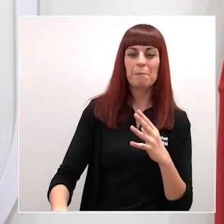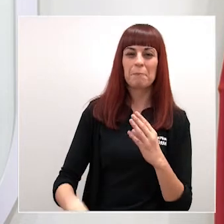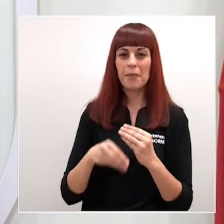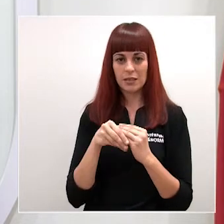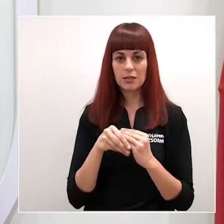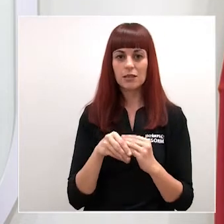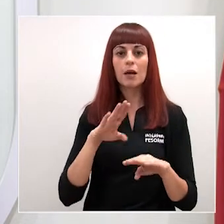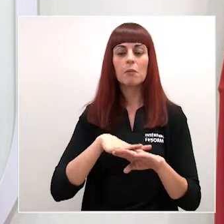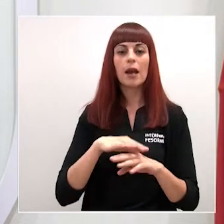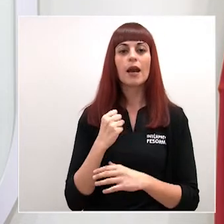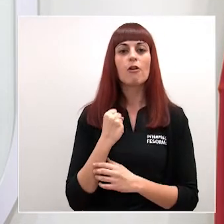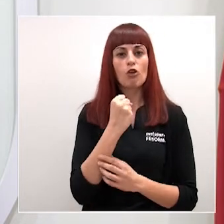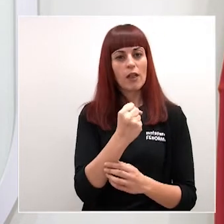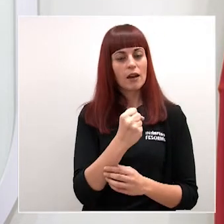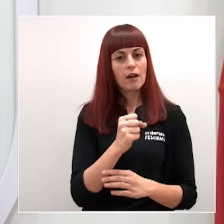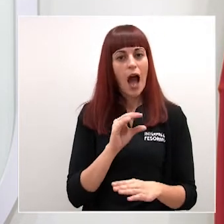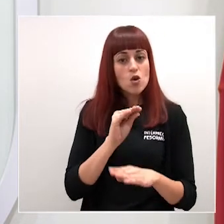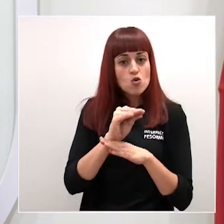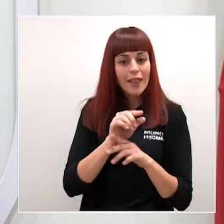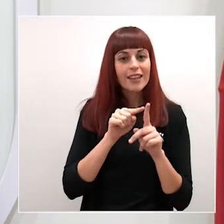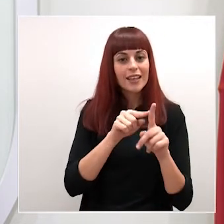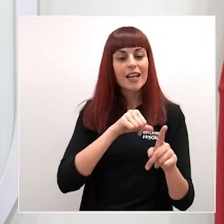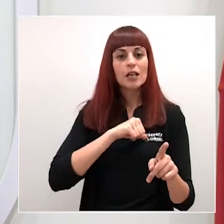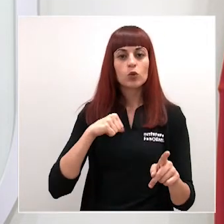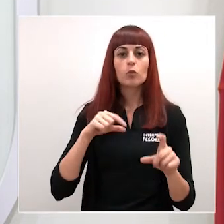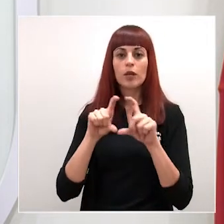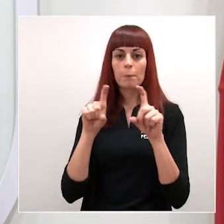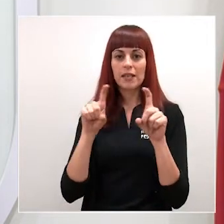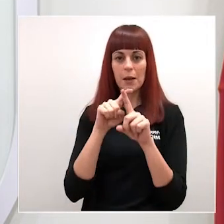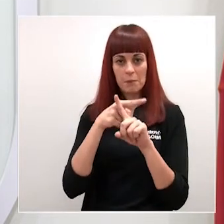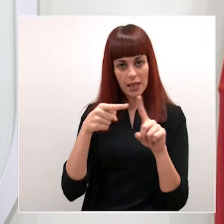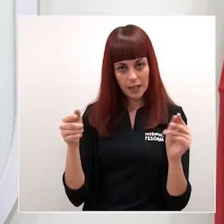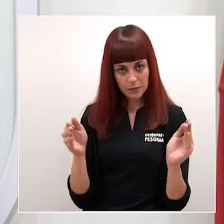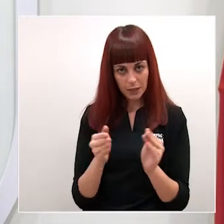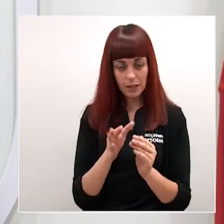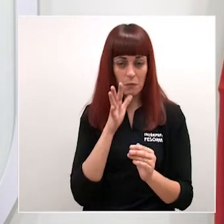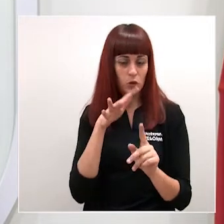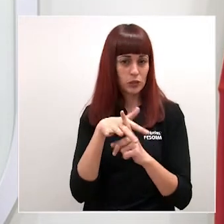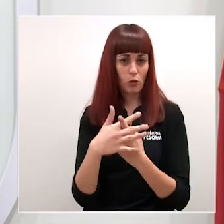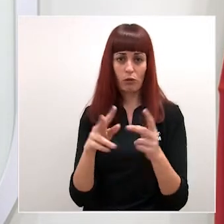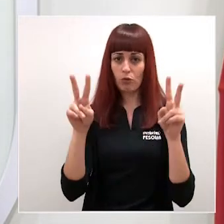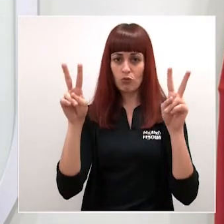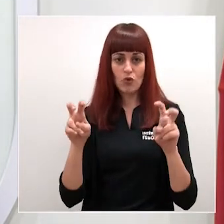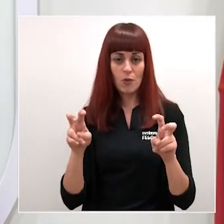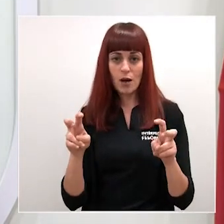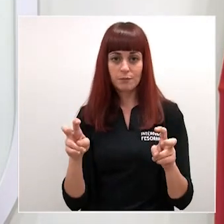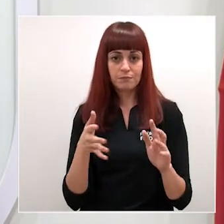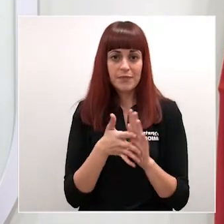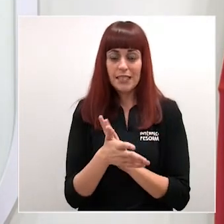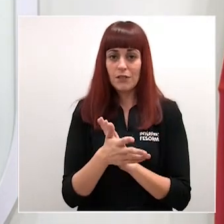para reforzar ayudas autónomos y a pymes ante un nuevo escenario que nos lleva a una